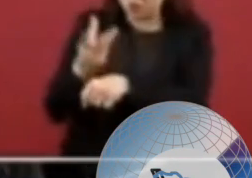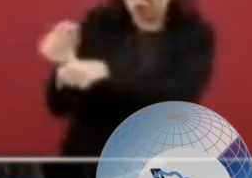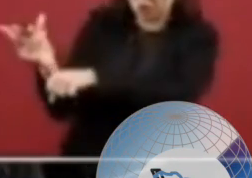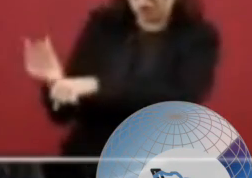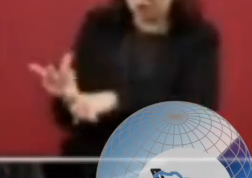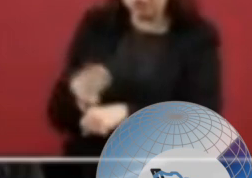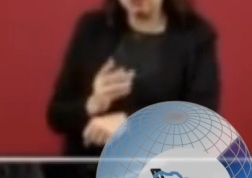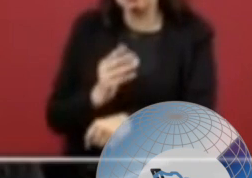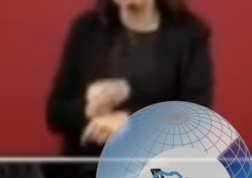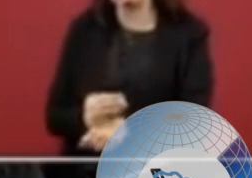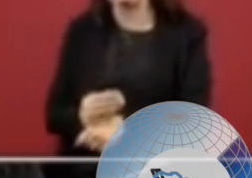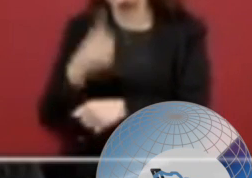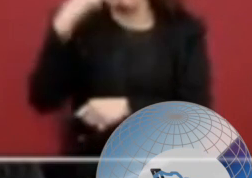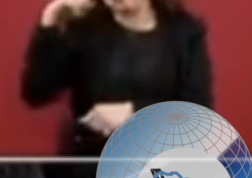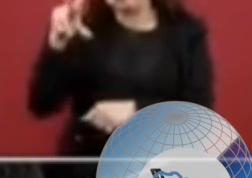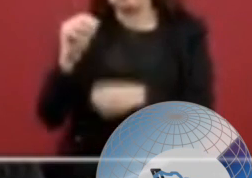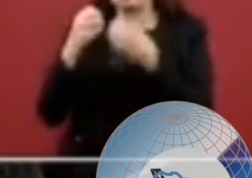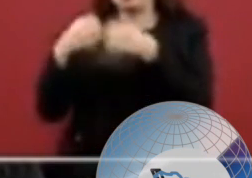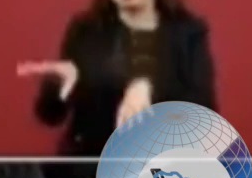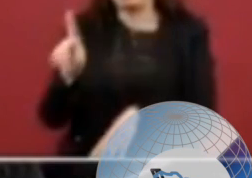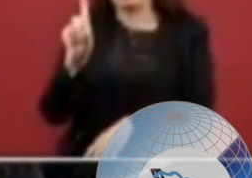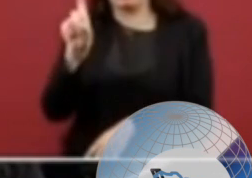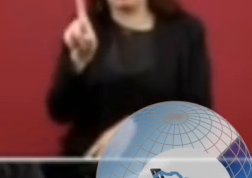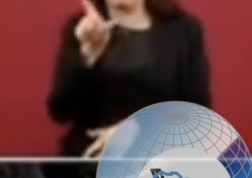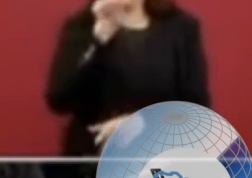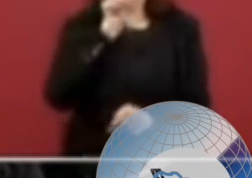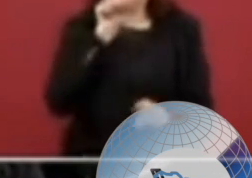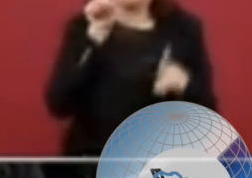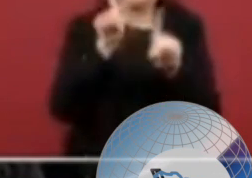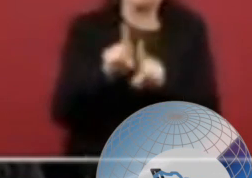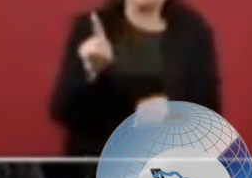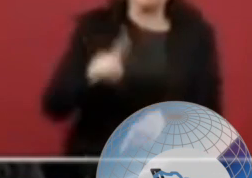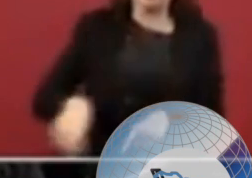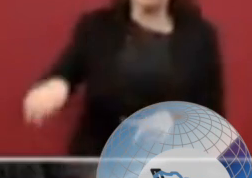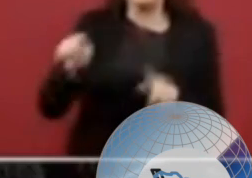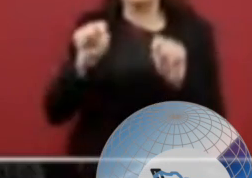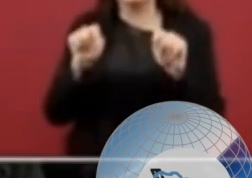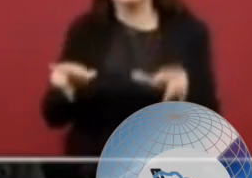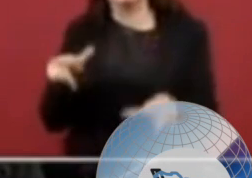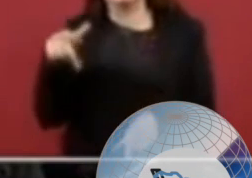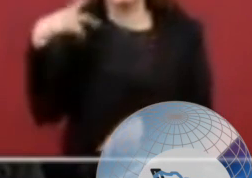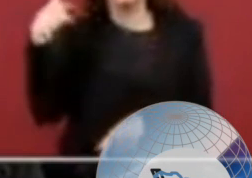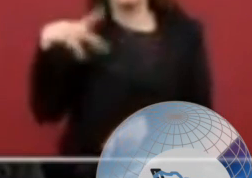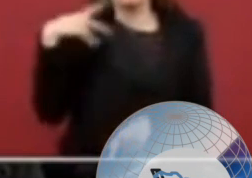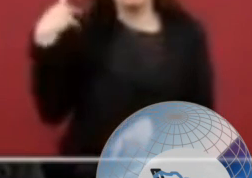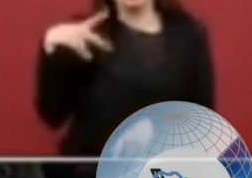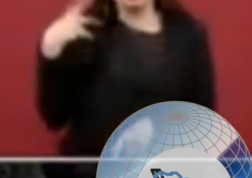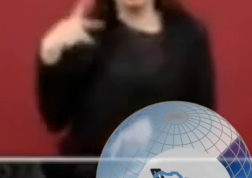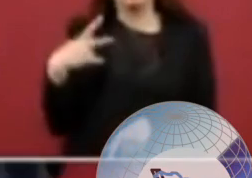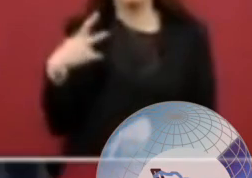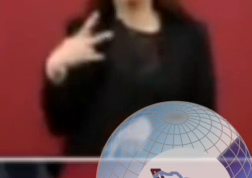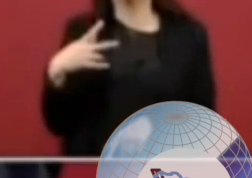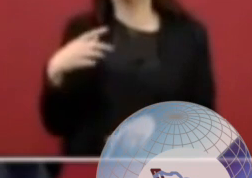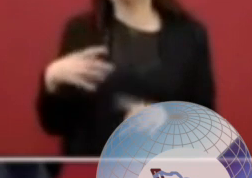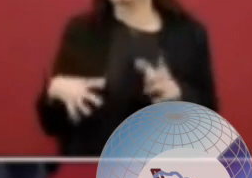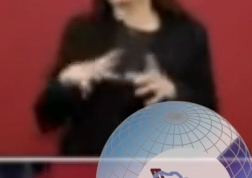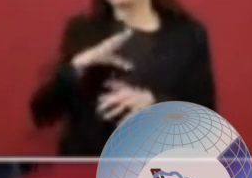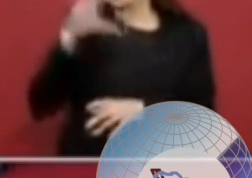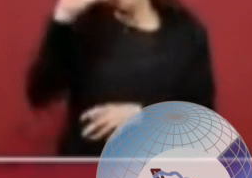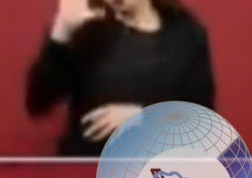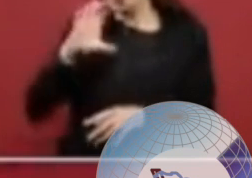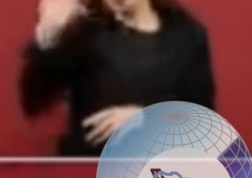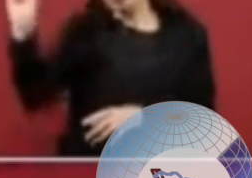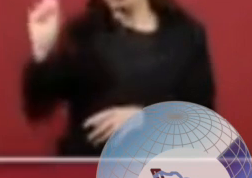en estos municipios de Tlaxcala, de Puebla, en todos los municipios de